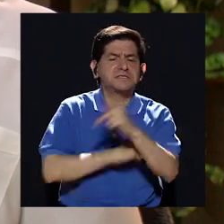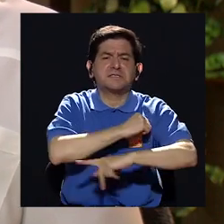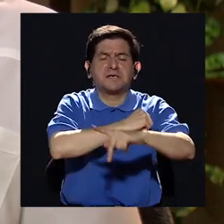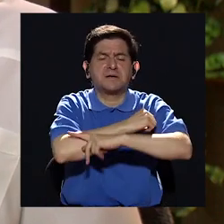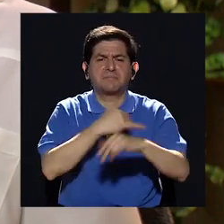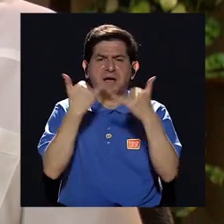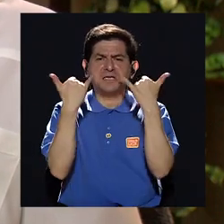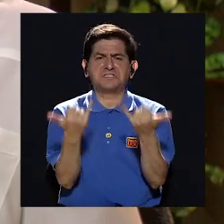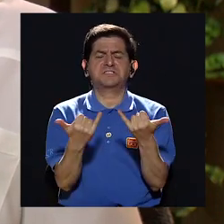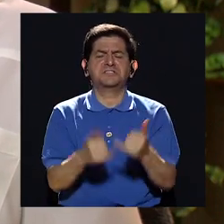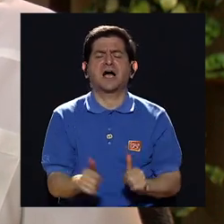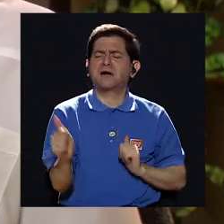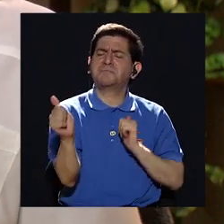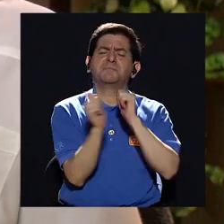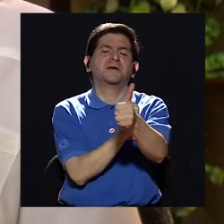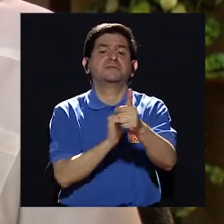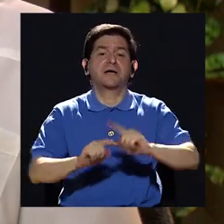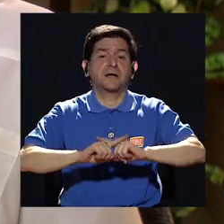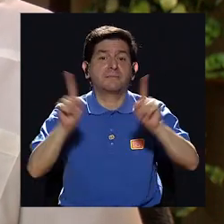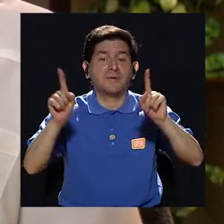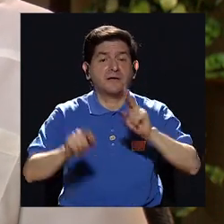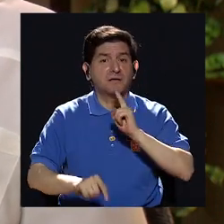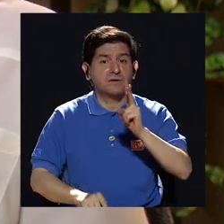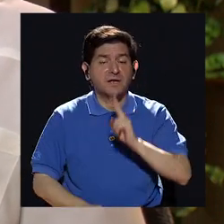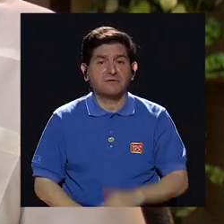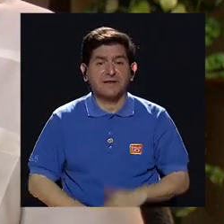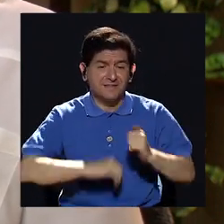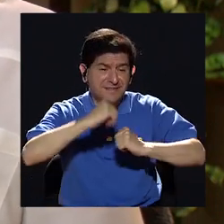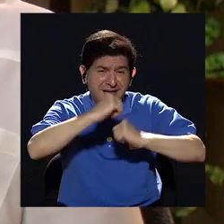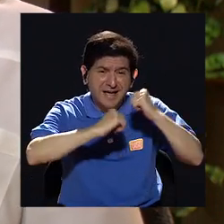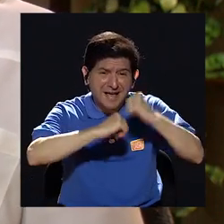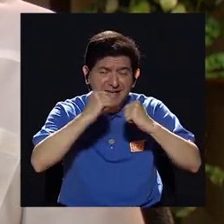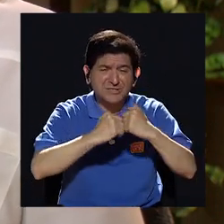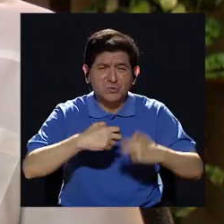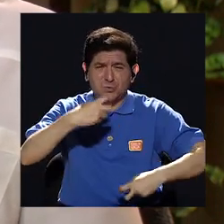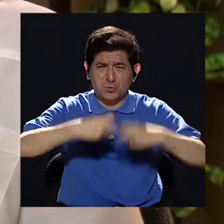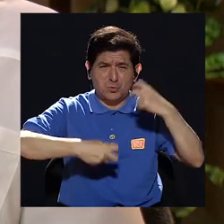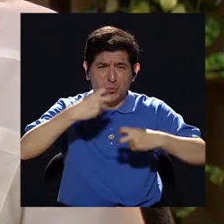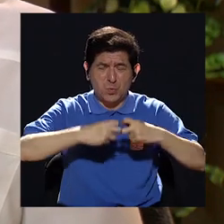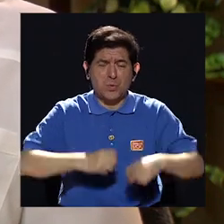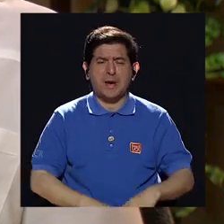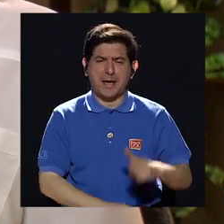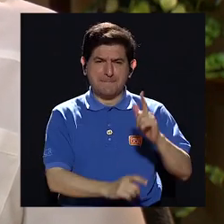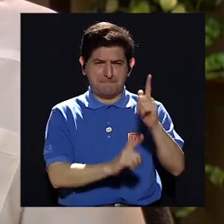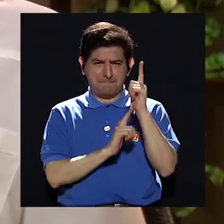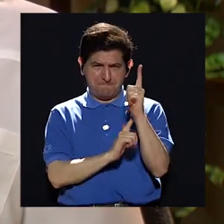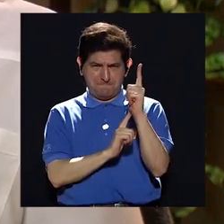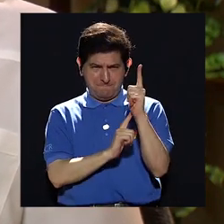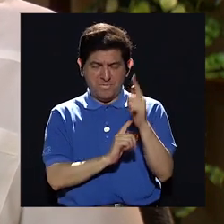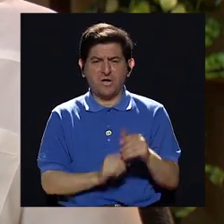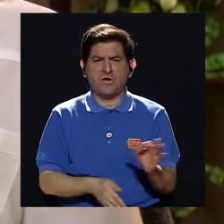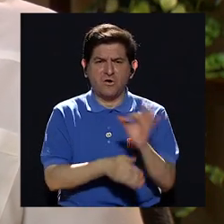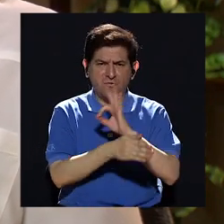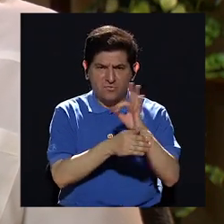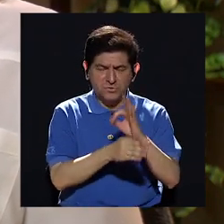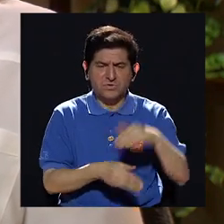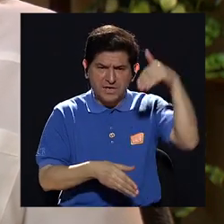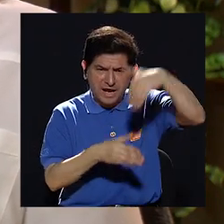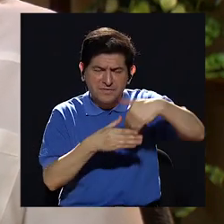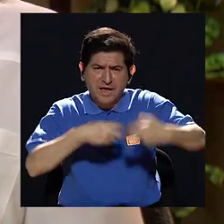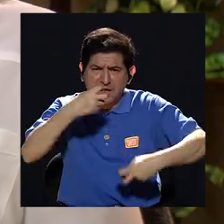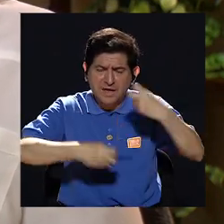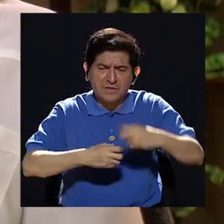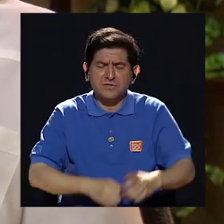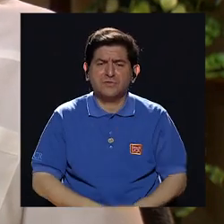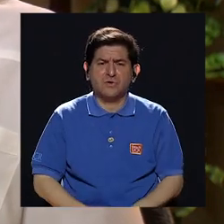que ya son temas que hay que superar. Pero lo cierto es que las estructuras criminales militares que funcionaron en el marco de esos